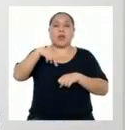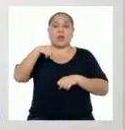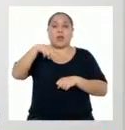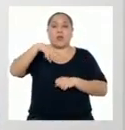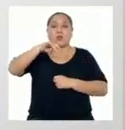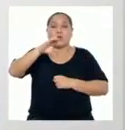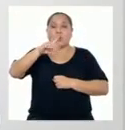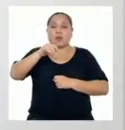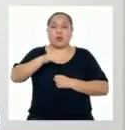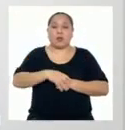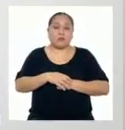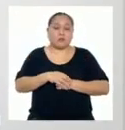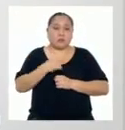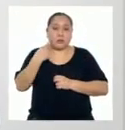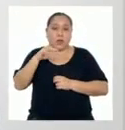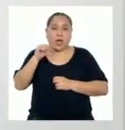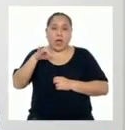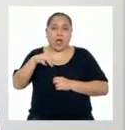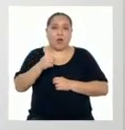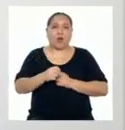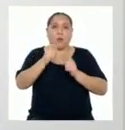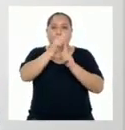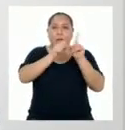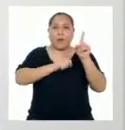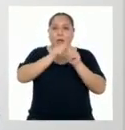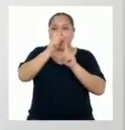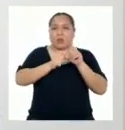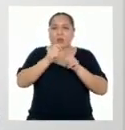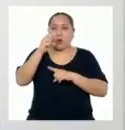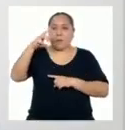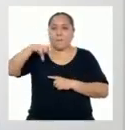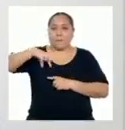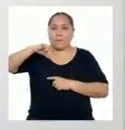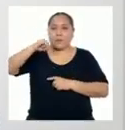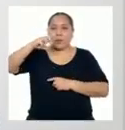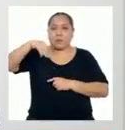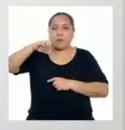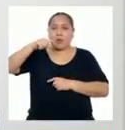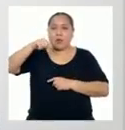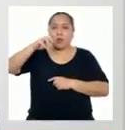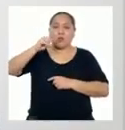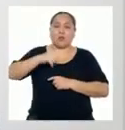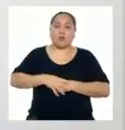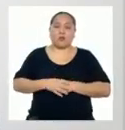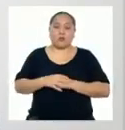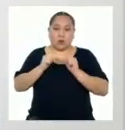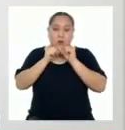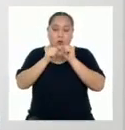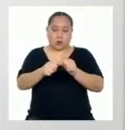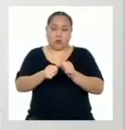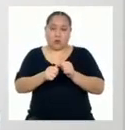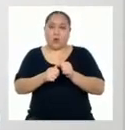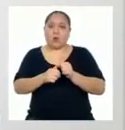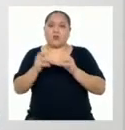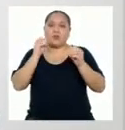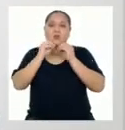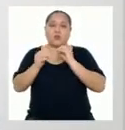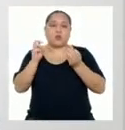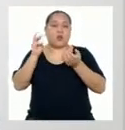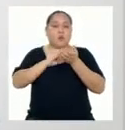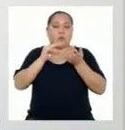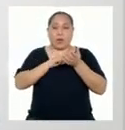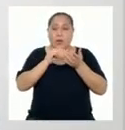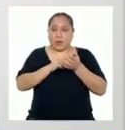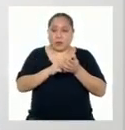logrado Que el ajo El tigo Los plátanos Los fijoles Y los pimientos Resistan mejor A las plagas Y se adapten Con más facilidad A